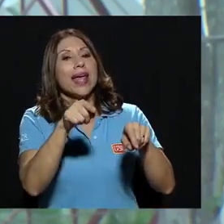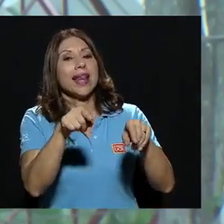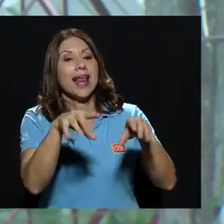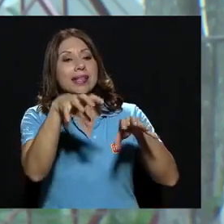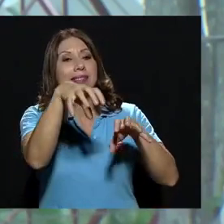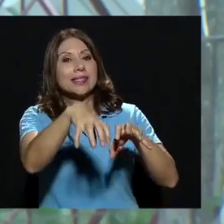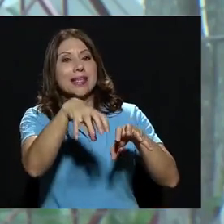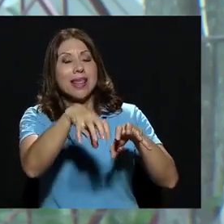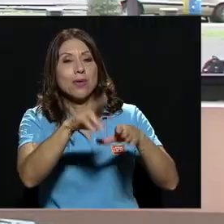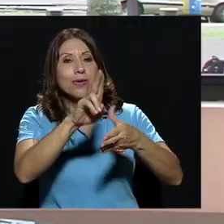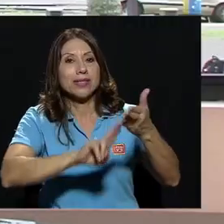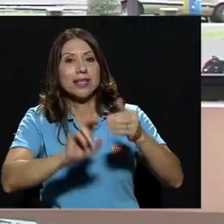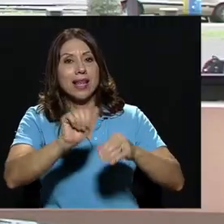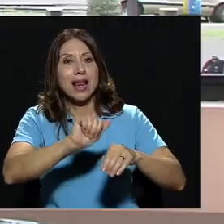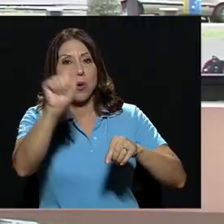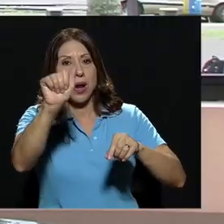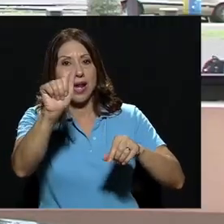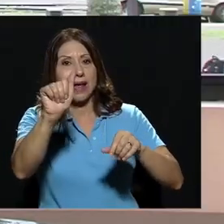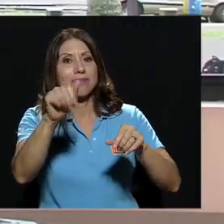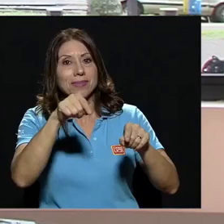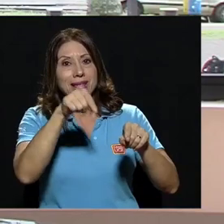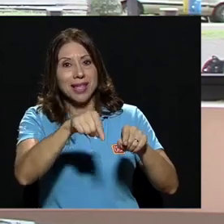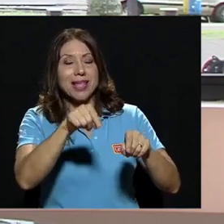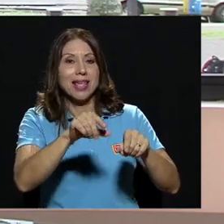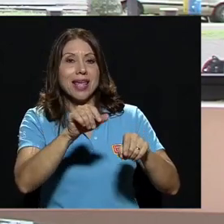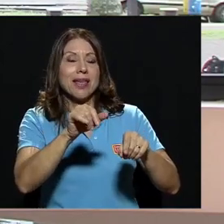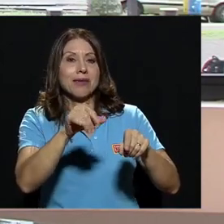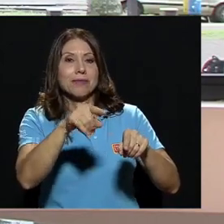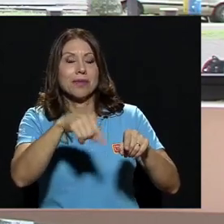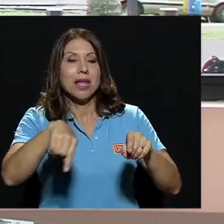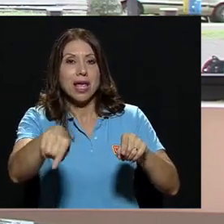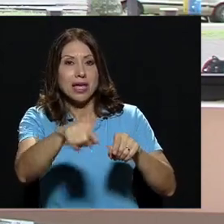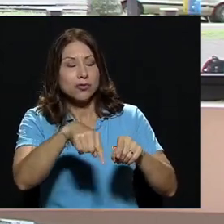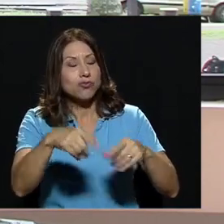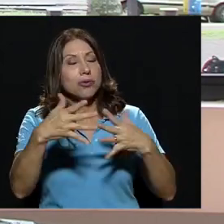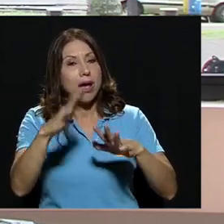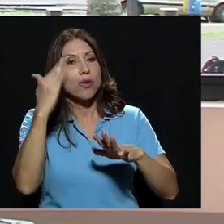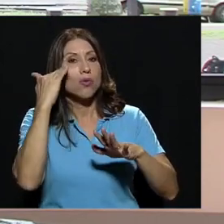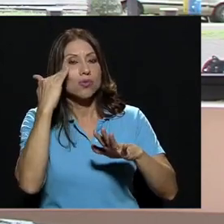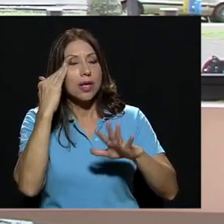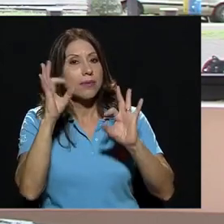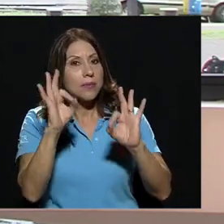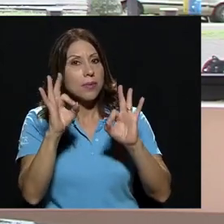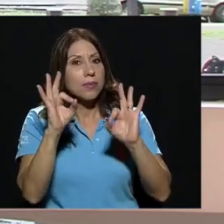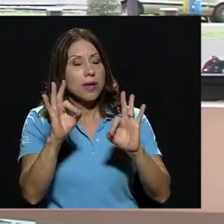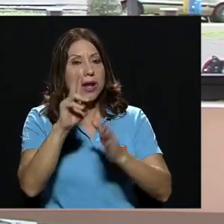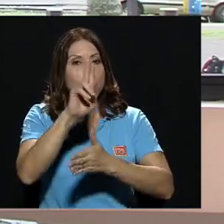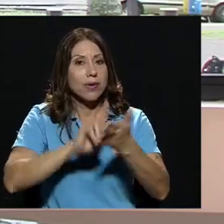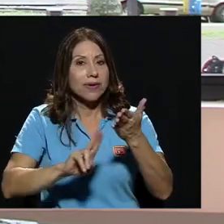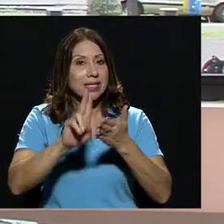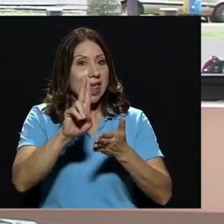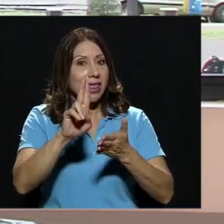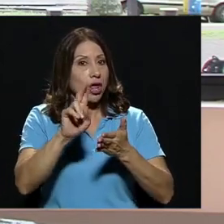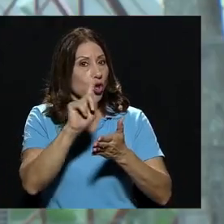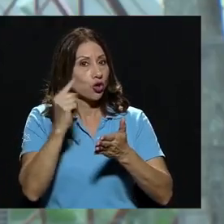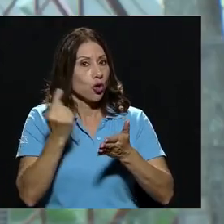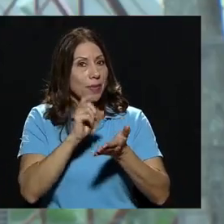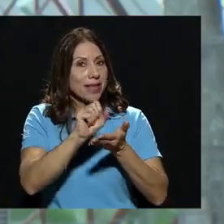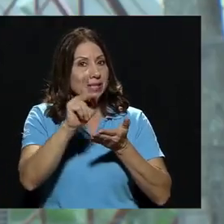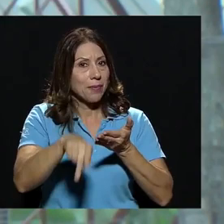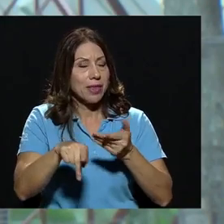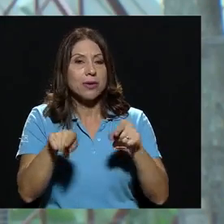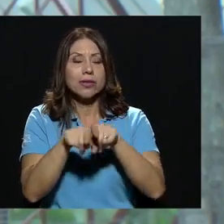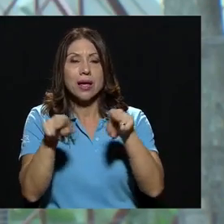que es un proyecto en realidad, y eso también me ha permitido conocer bastante, no solamente la universidad en San Pedro, sino la universidad